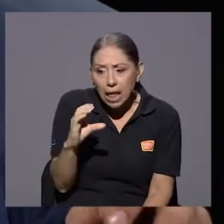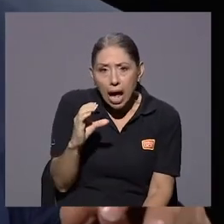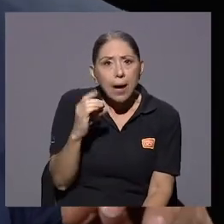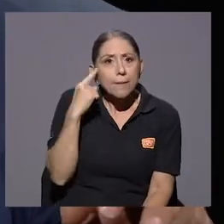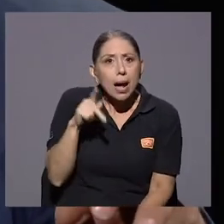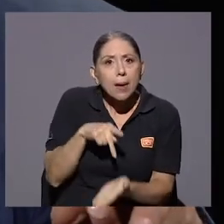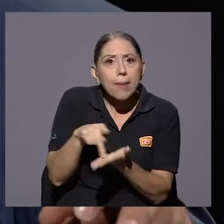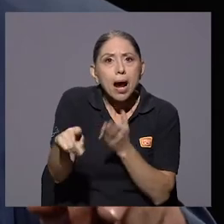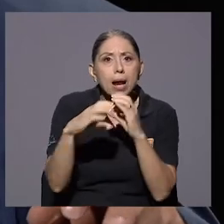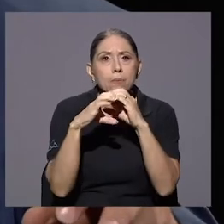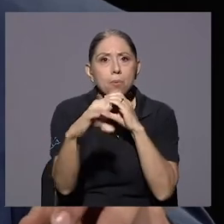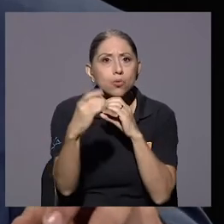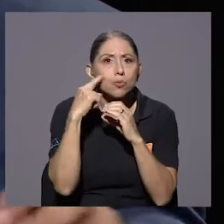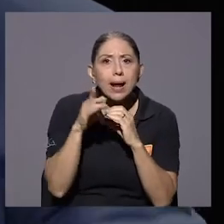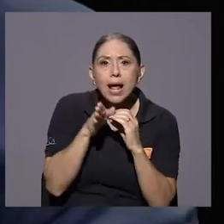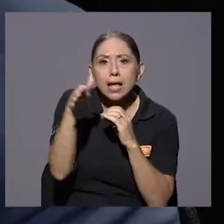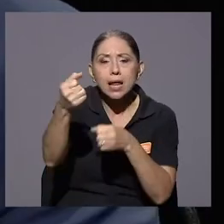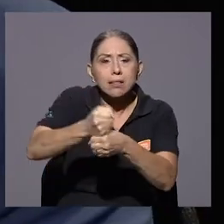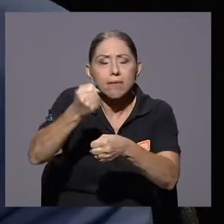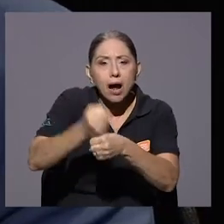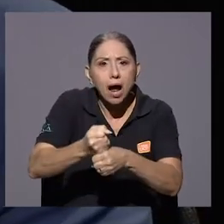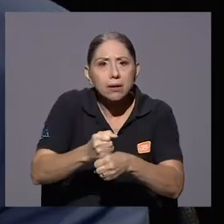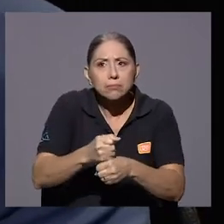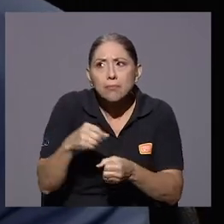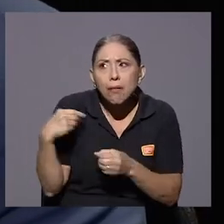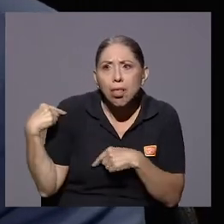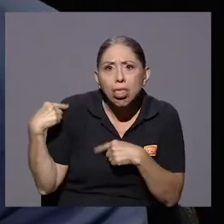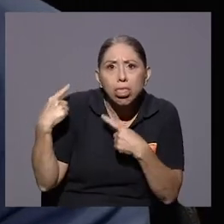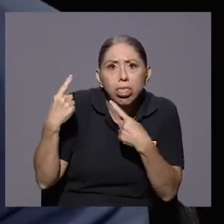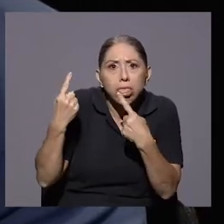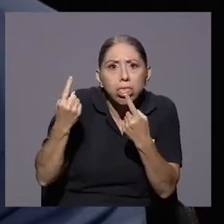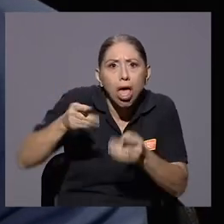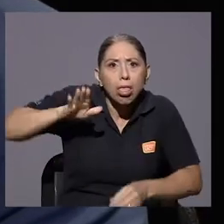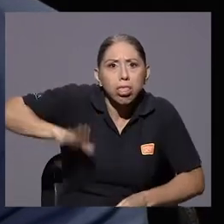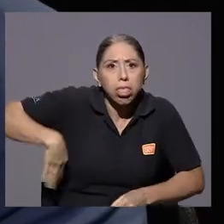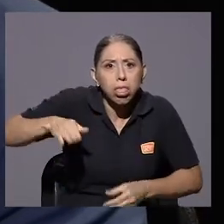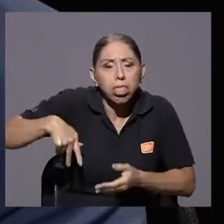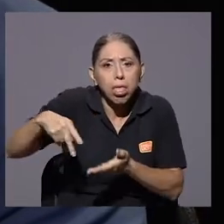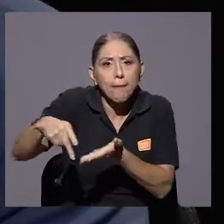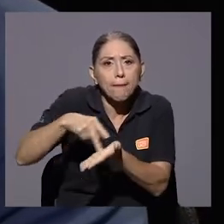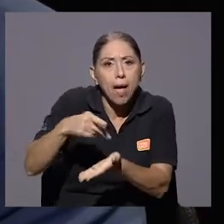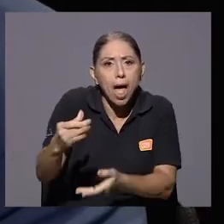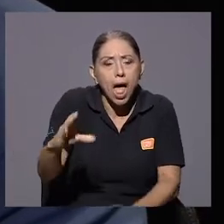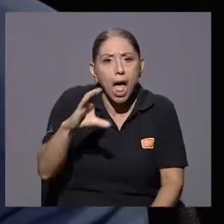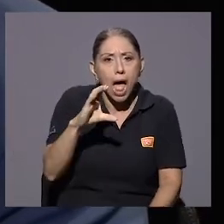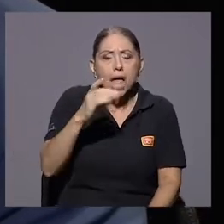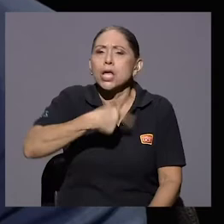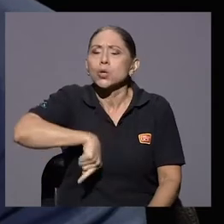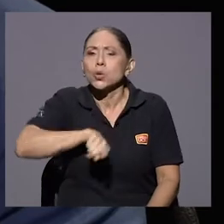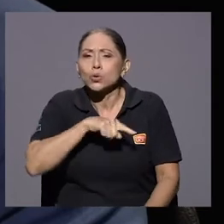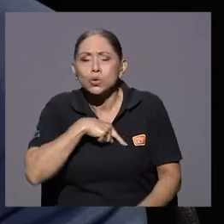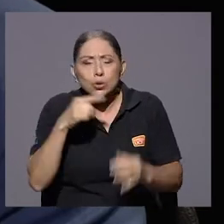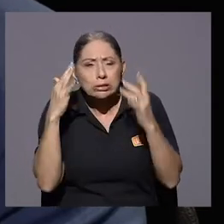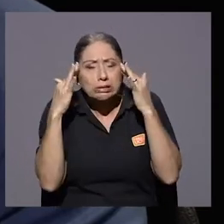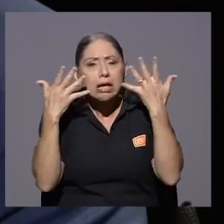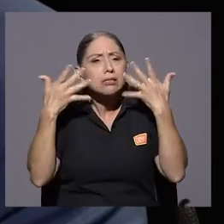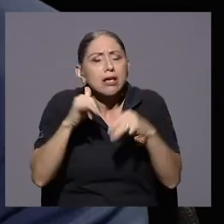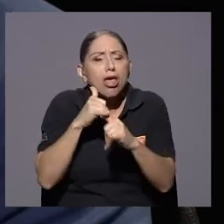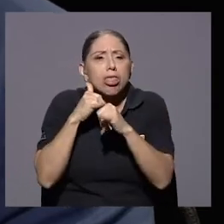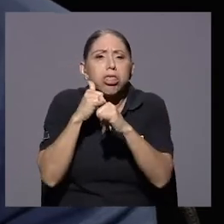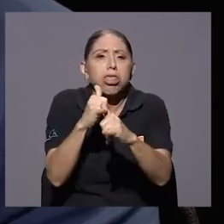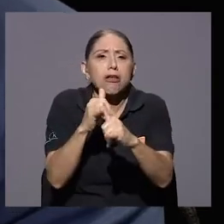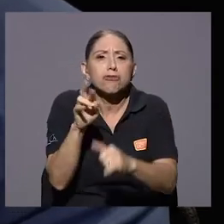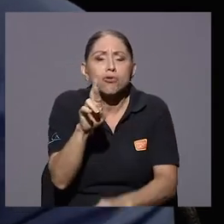trabajar. Son realidades. Y nosotros nos hemos preocupado e incluso hemos entrepuesto cualquier cantidad de recursos de